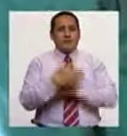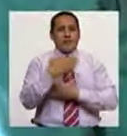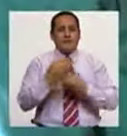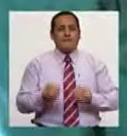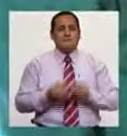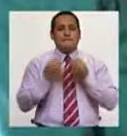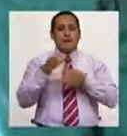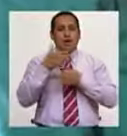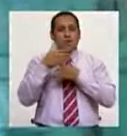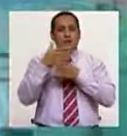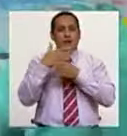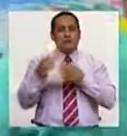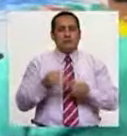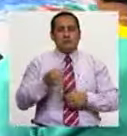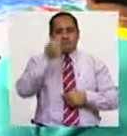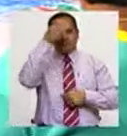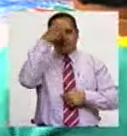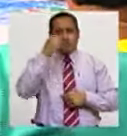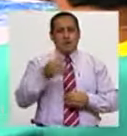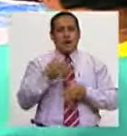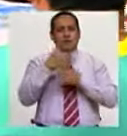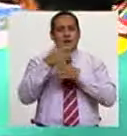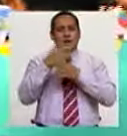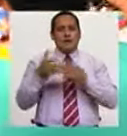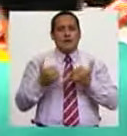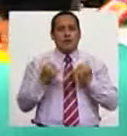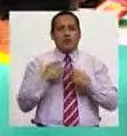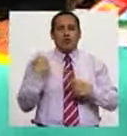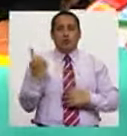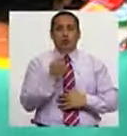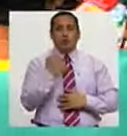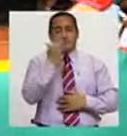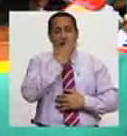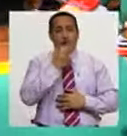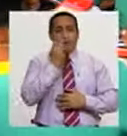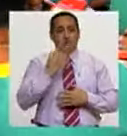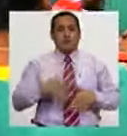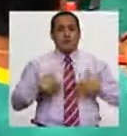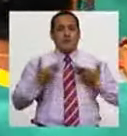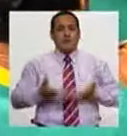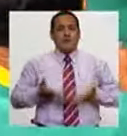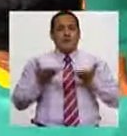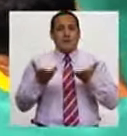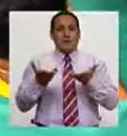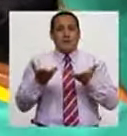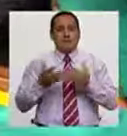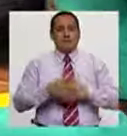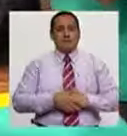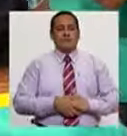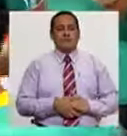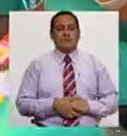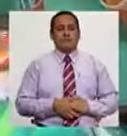diferentes para compartir su talento, para compartir todo eso maravilloso que ellos pueden entregar.